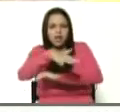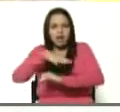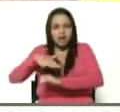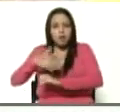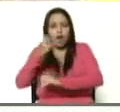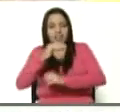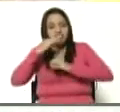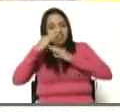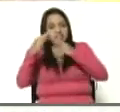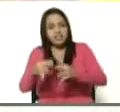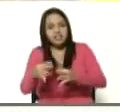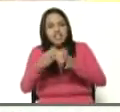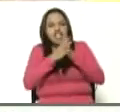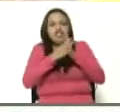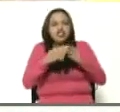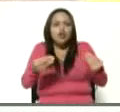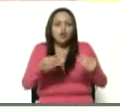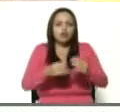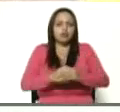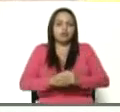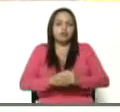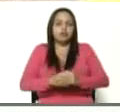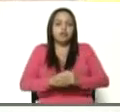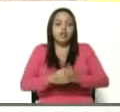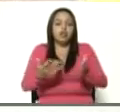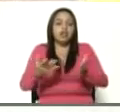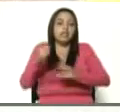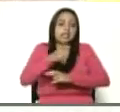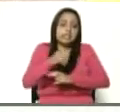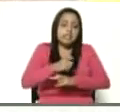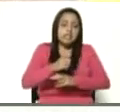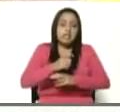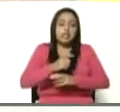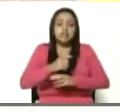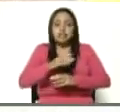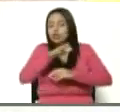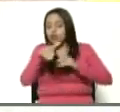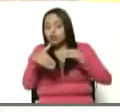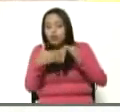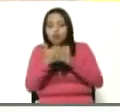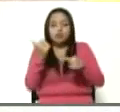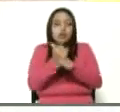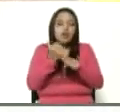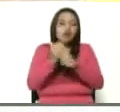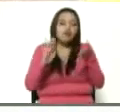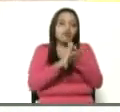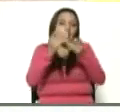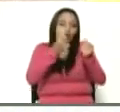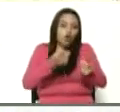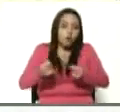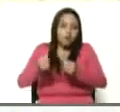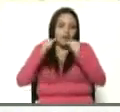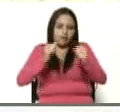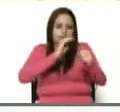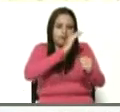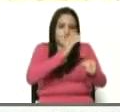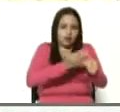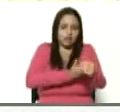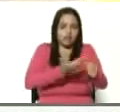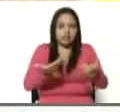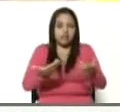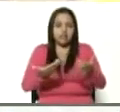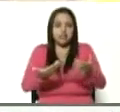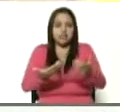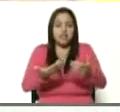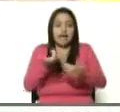implica que una poderosa economía agrícola se abre paso en Venezuela, todo lo que eso implica, en generación